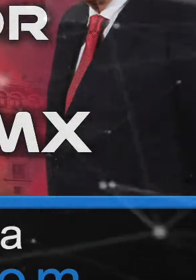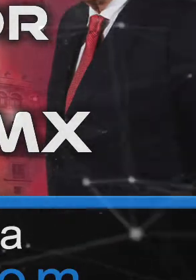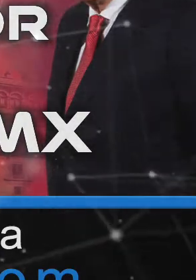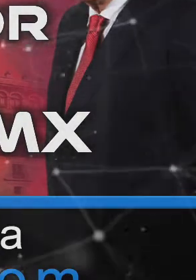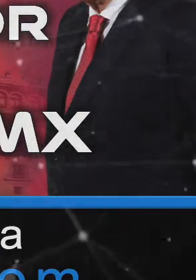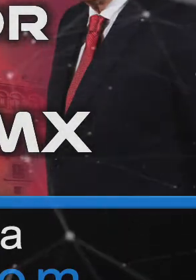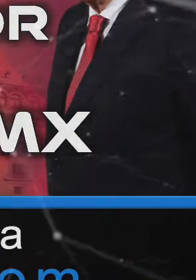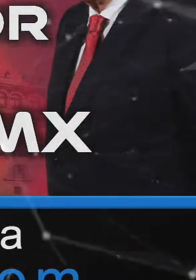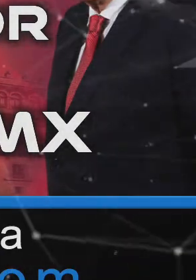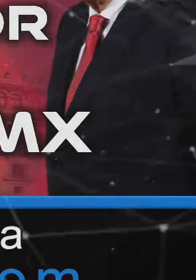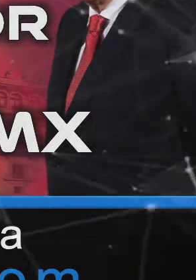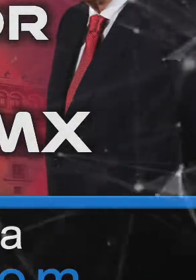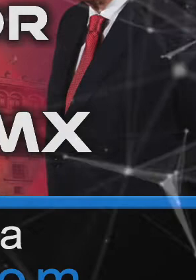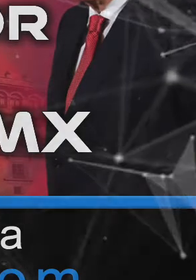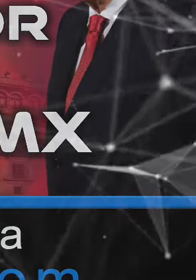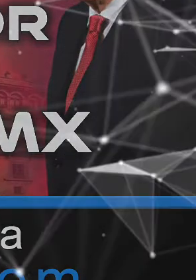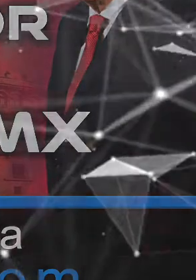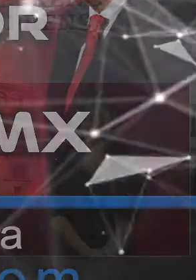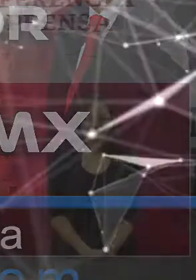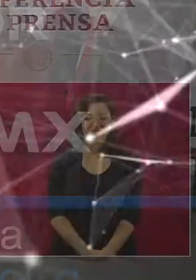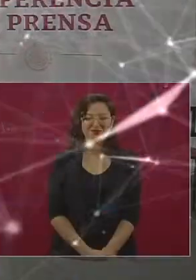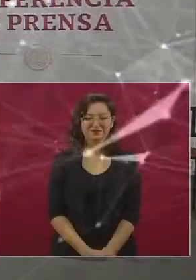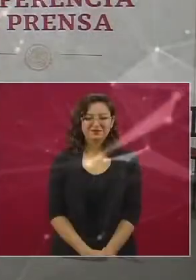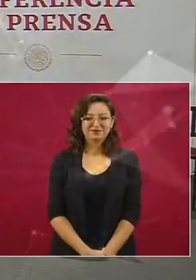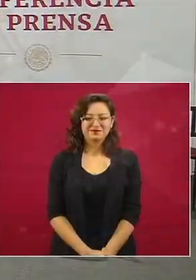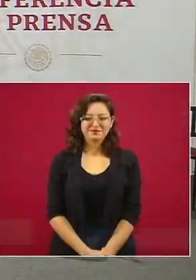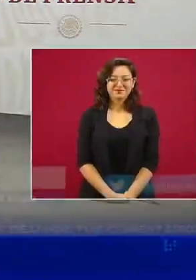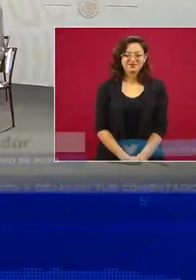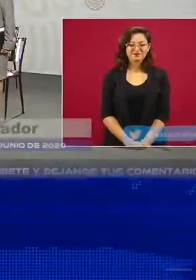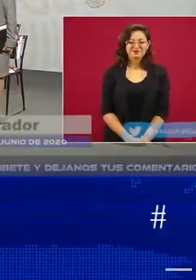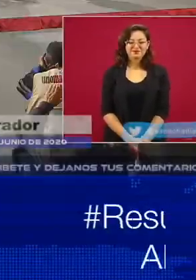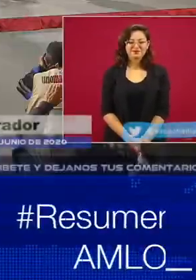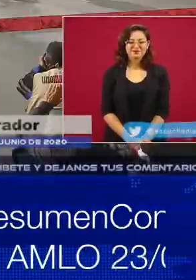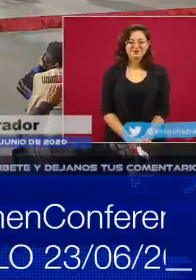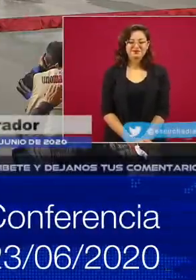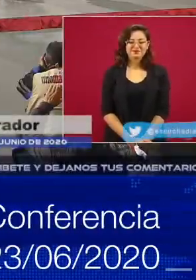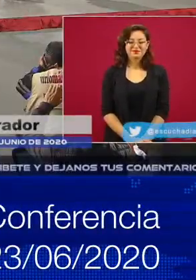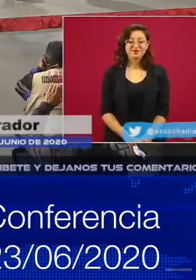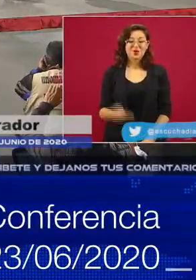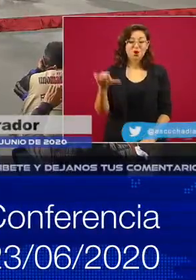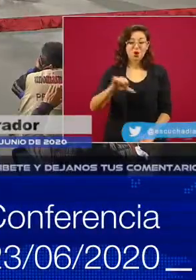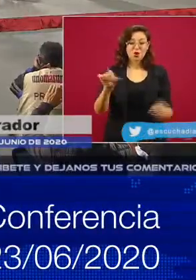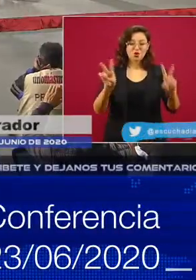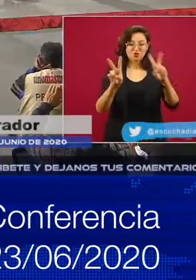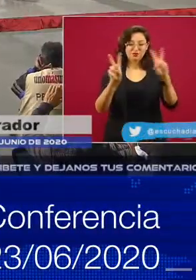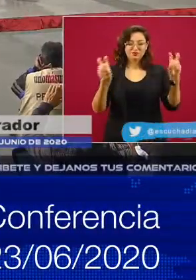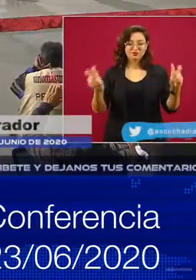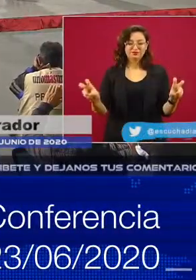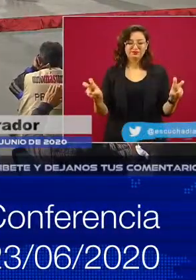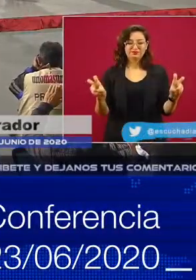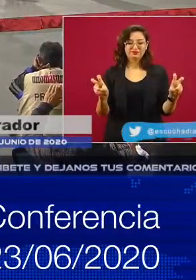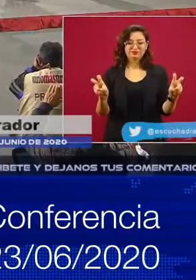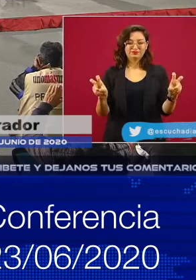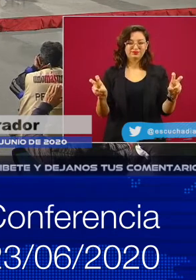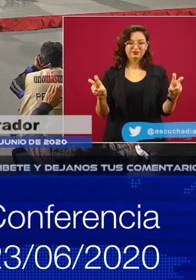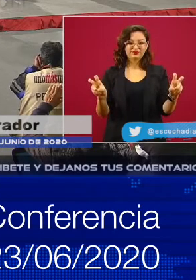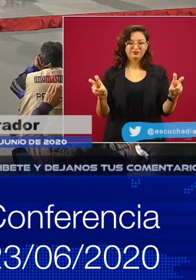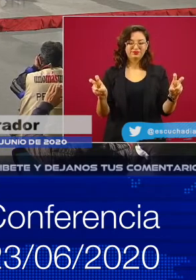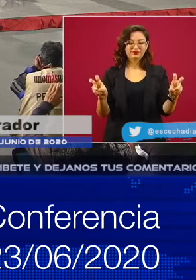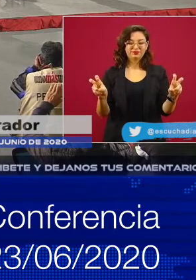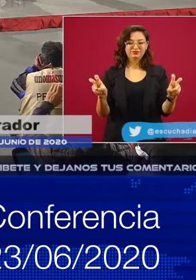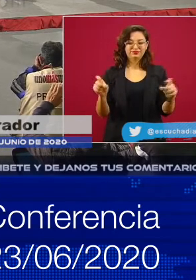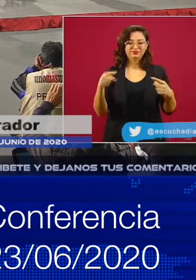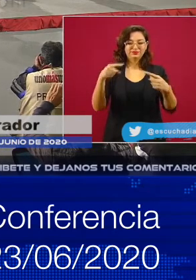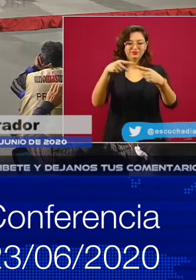el día de hoy vamos a tratar